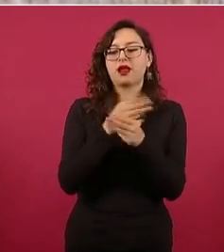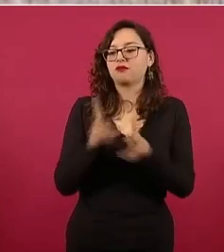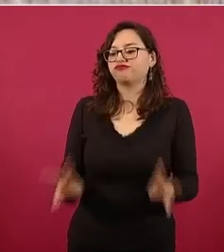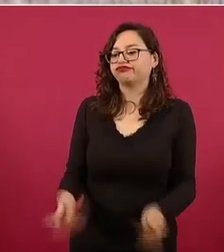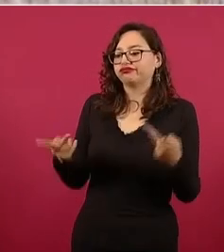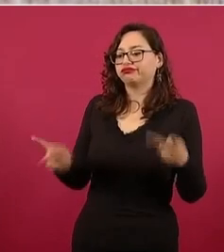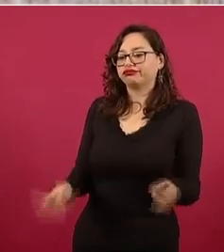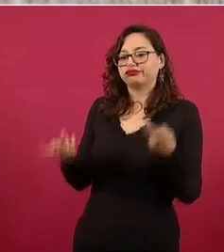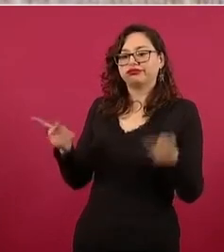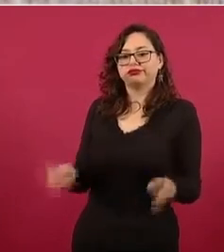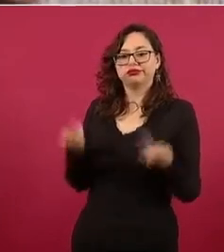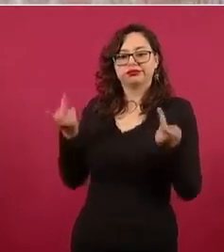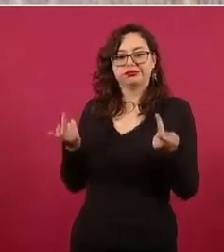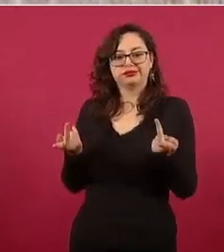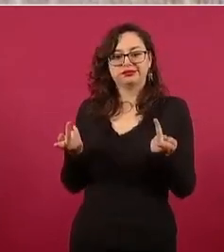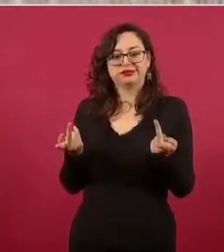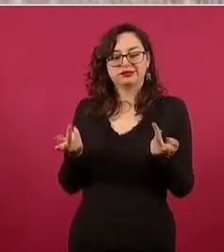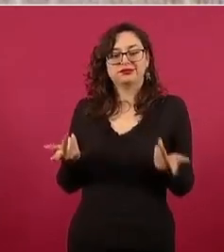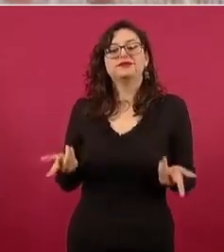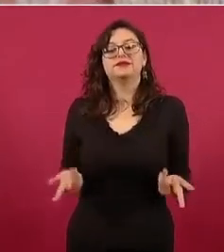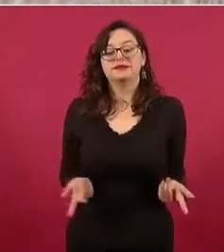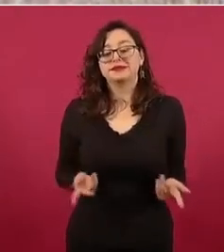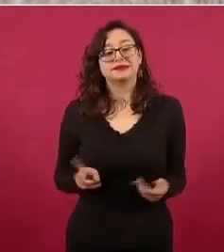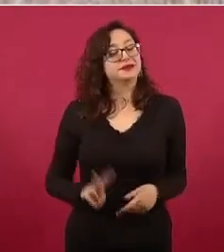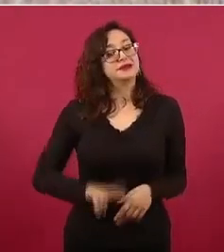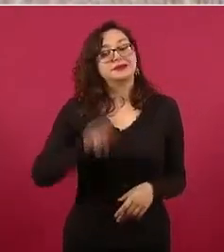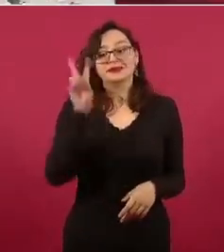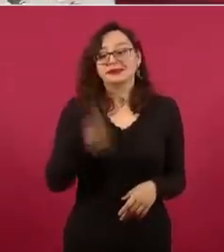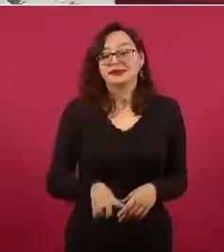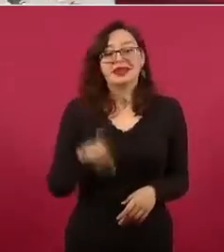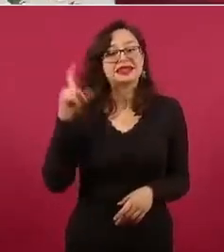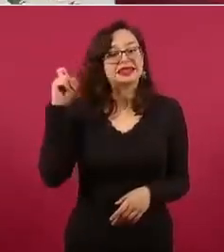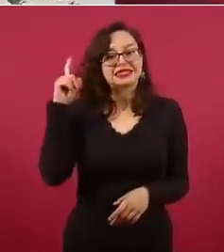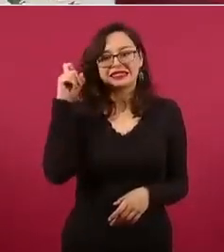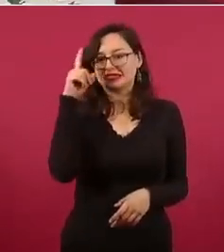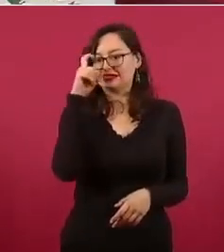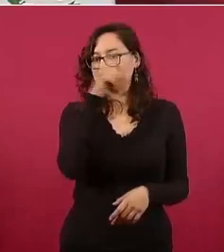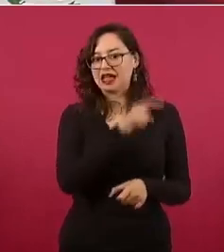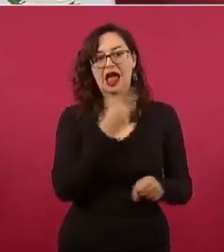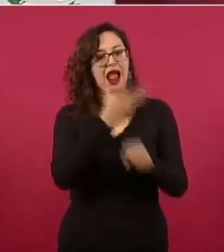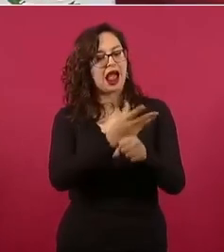y nos costó muchísimo todavía